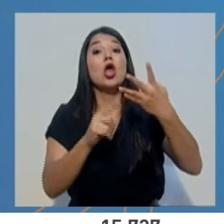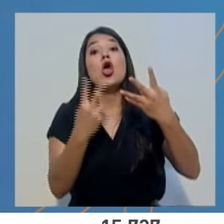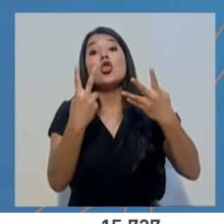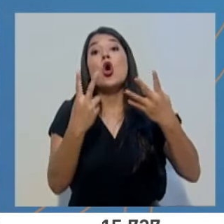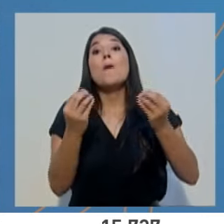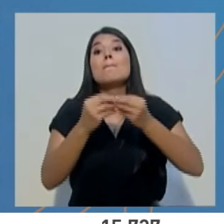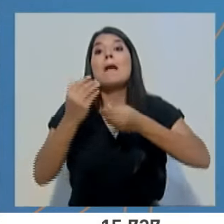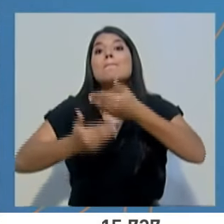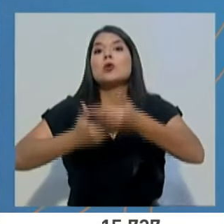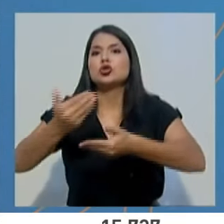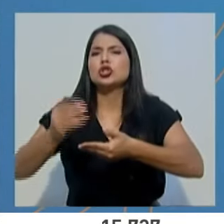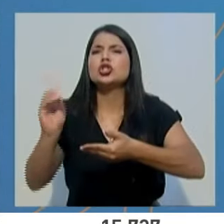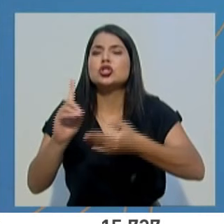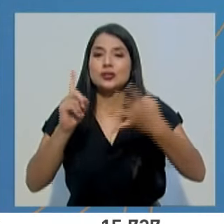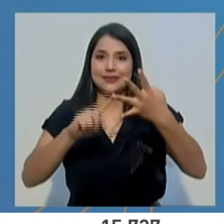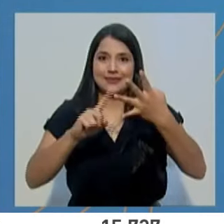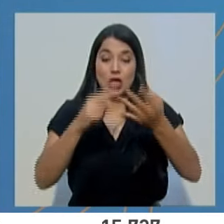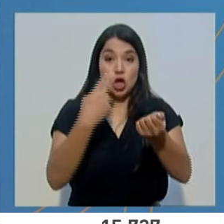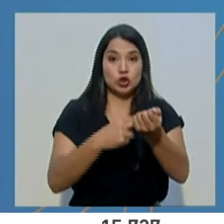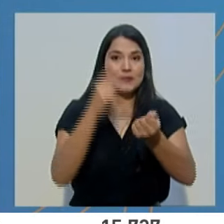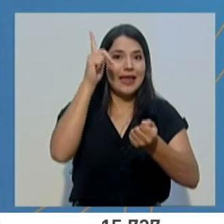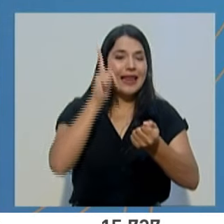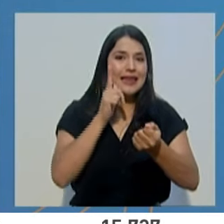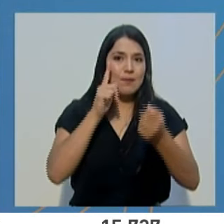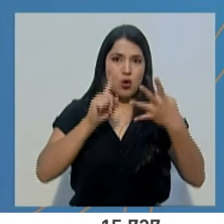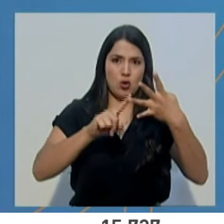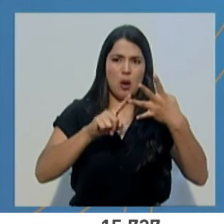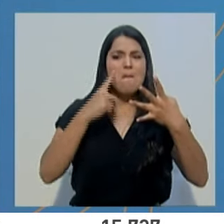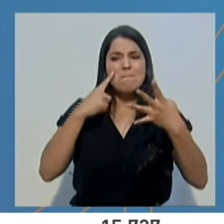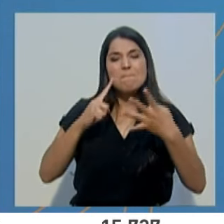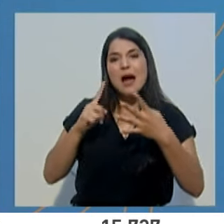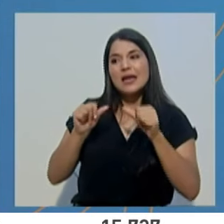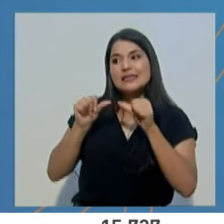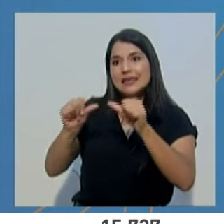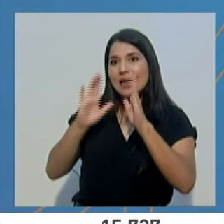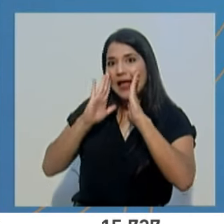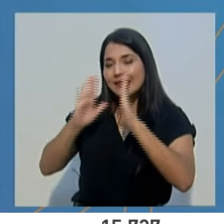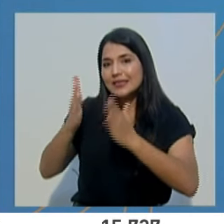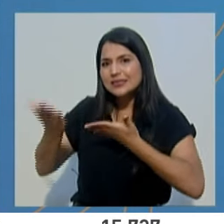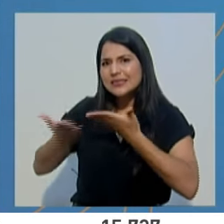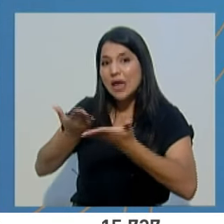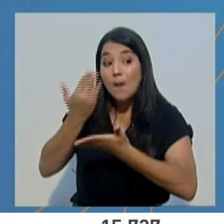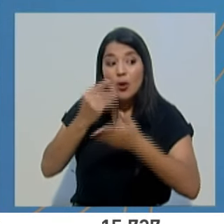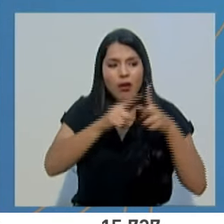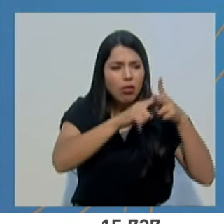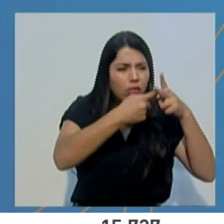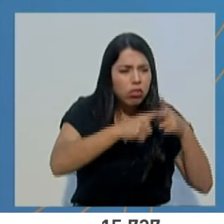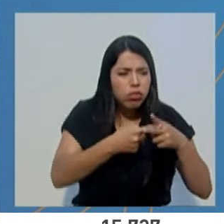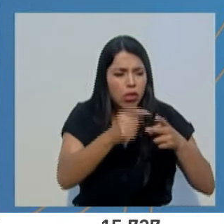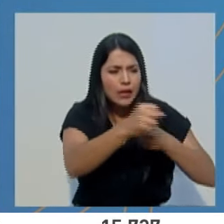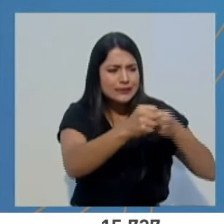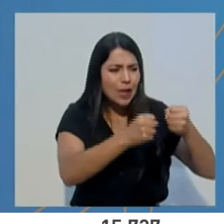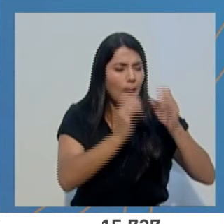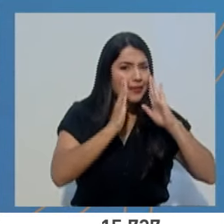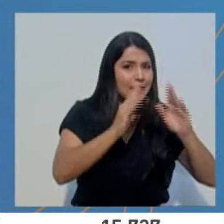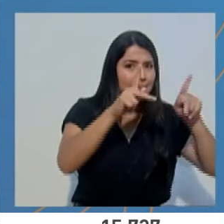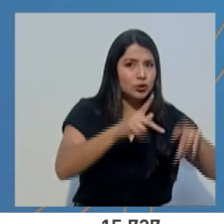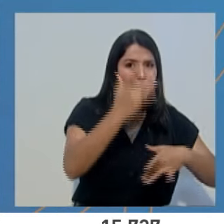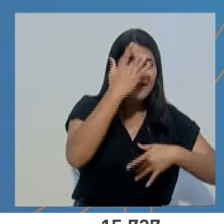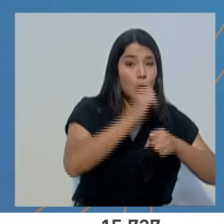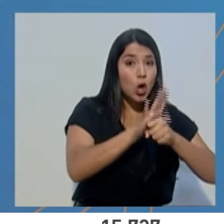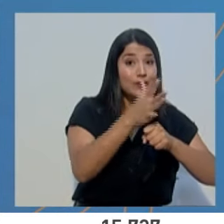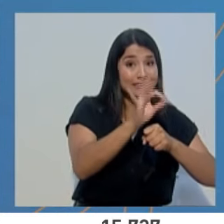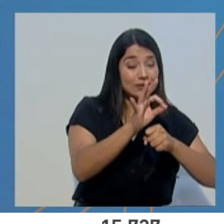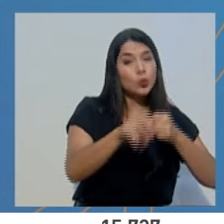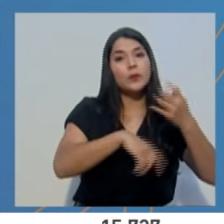este momento en el Hospital de Limón, para reubicar servicios mientras se remodela el salón de COVID-19 y en el Hospital